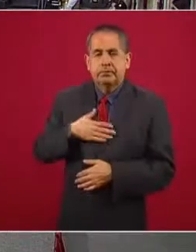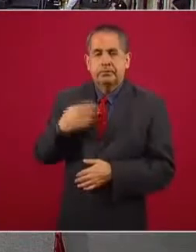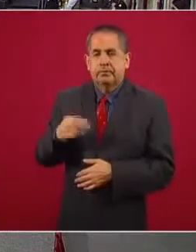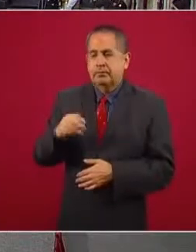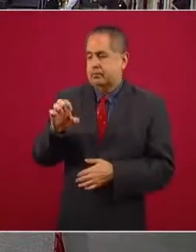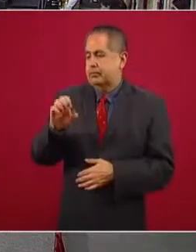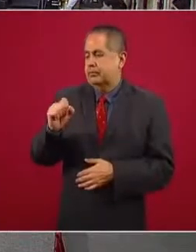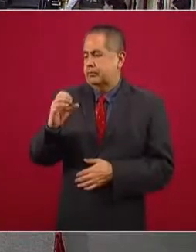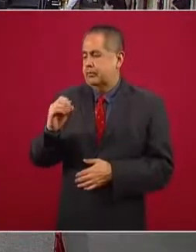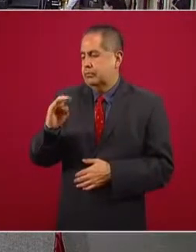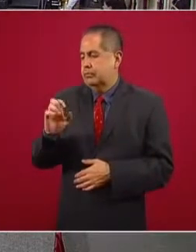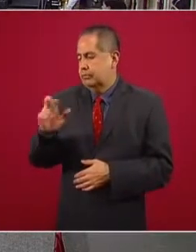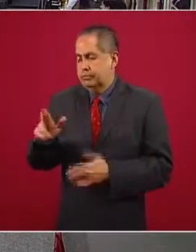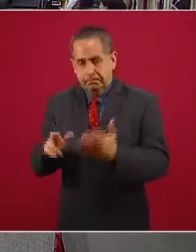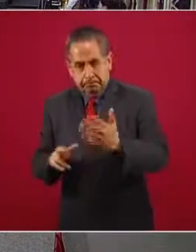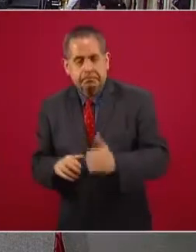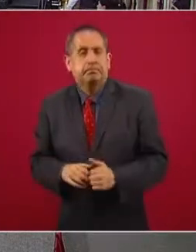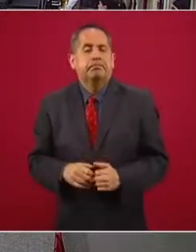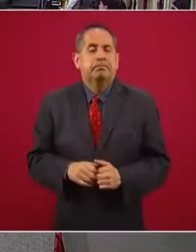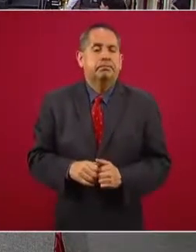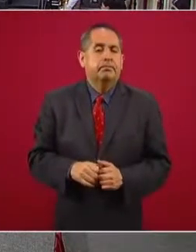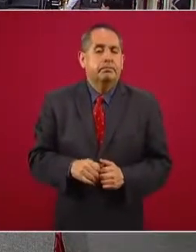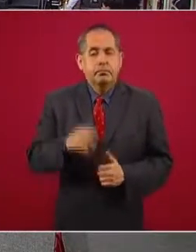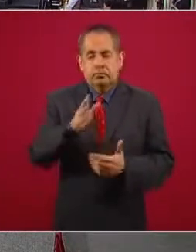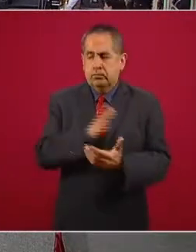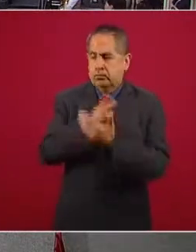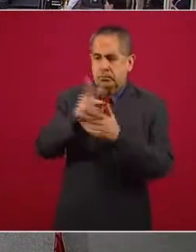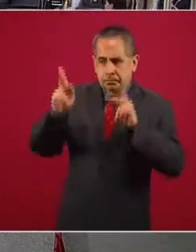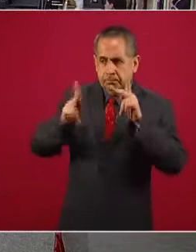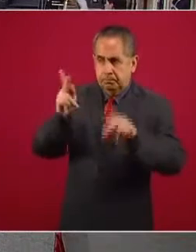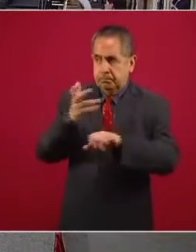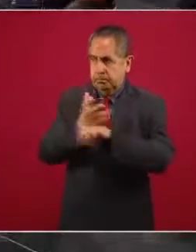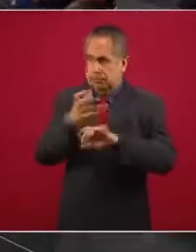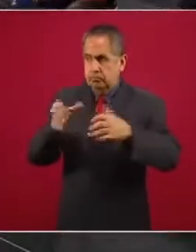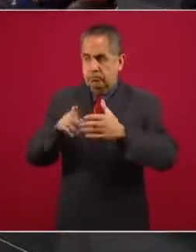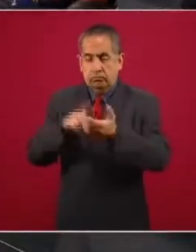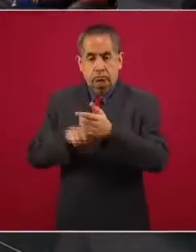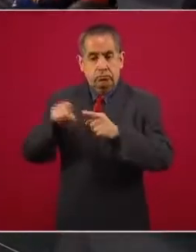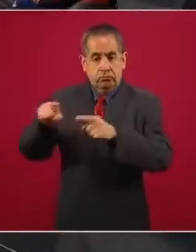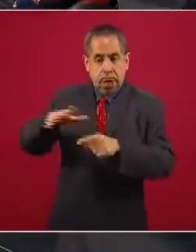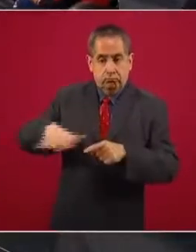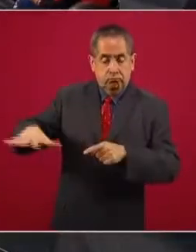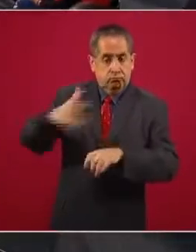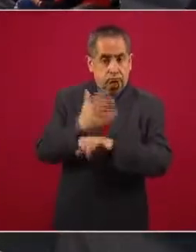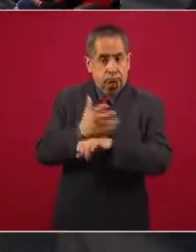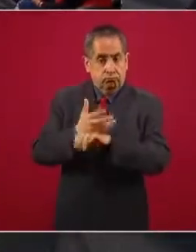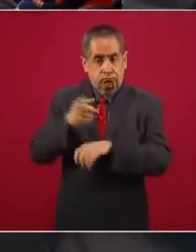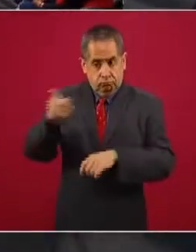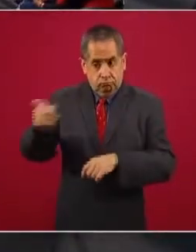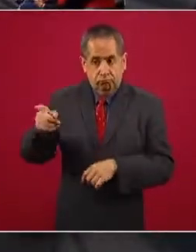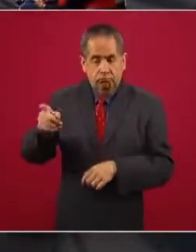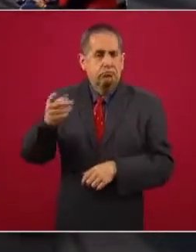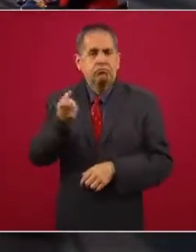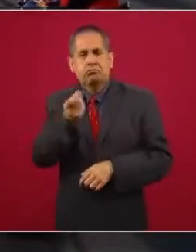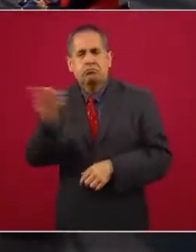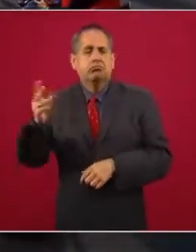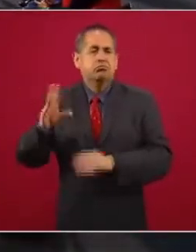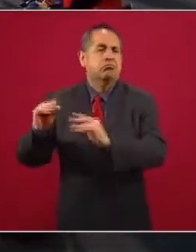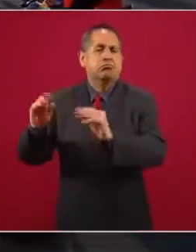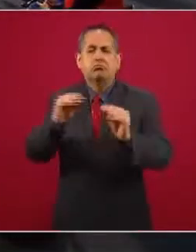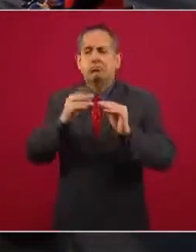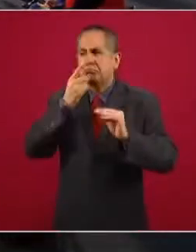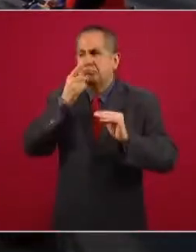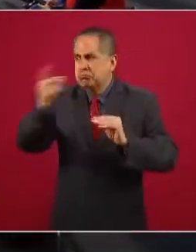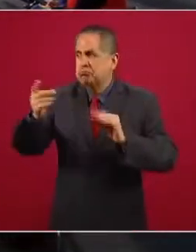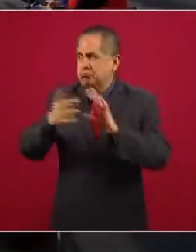Preguntarle precisamente igual sobre el tema de la visita a Estados Unidos. Allá, en el territorio estadounidense, ha habido voces que se han